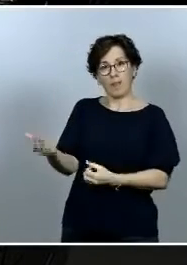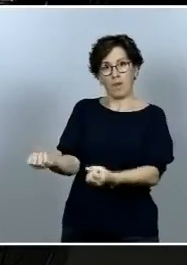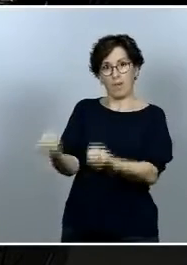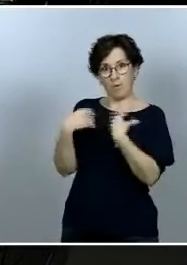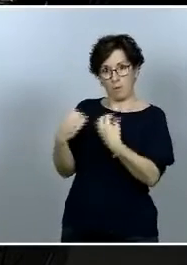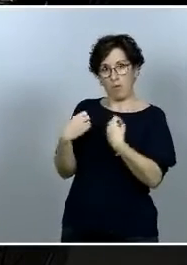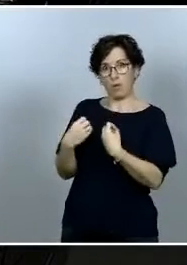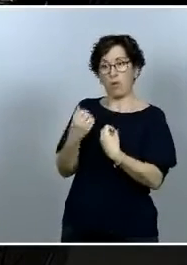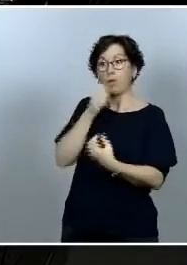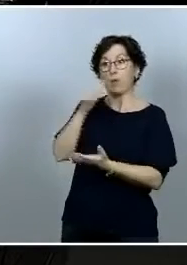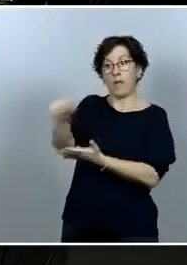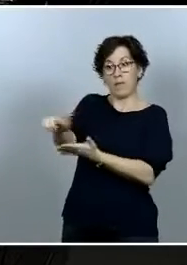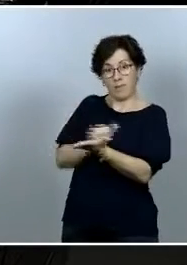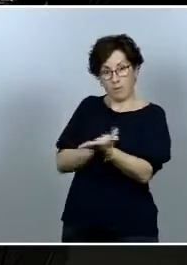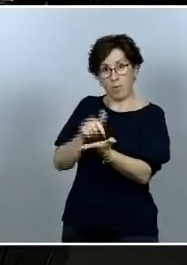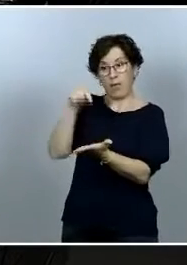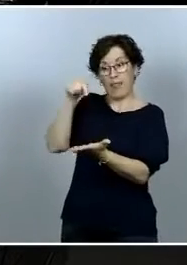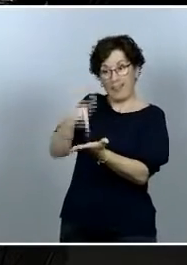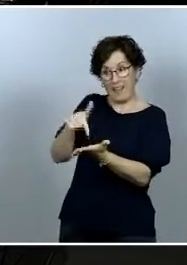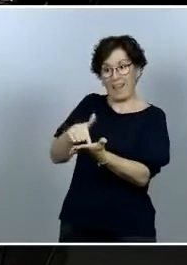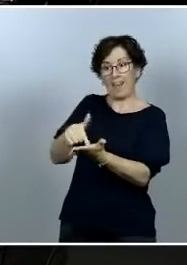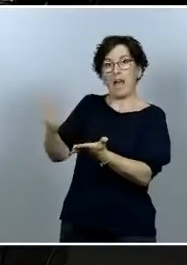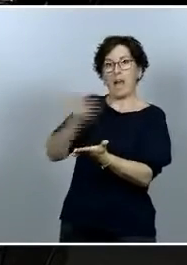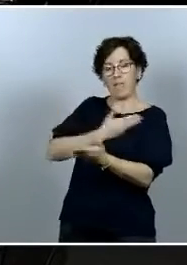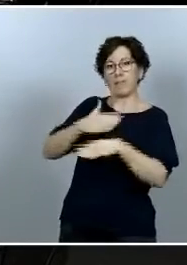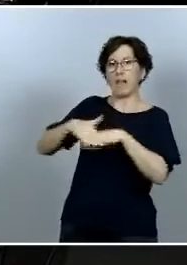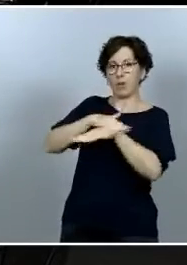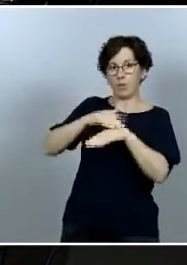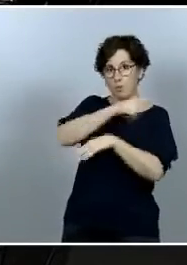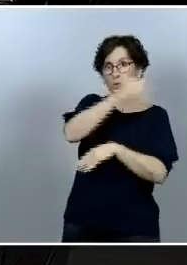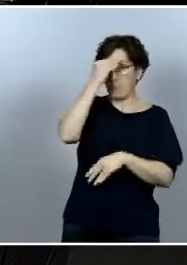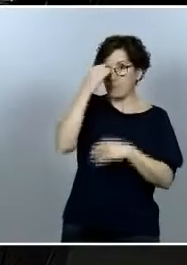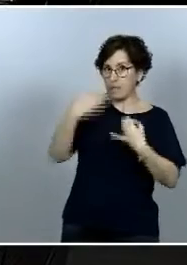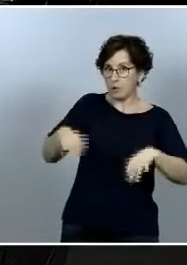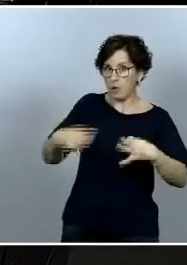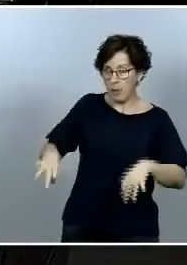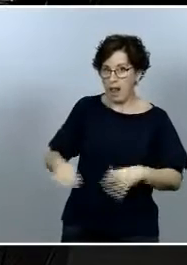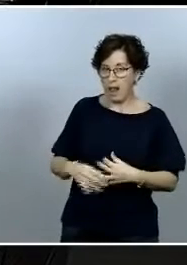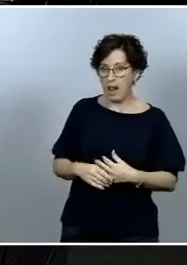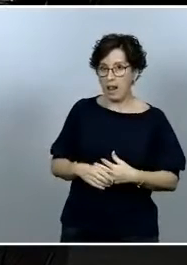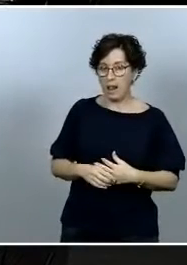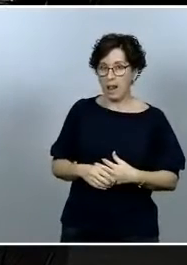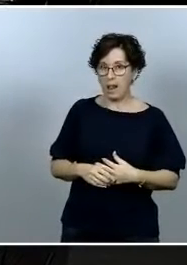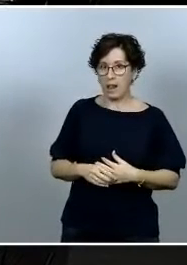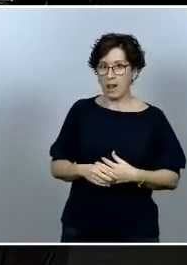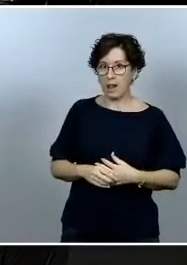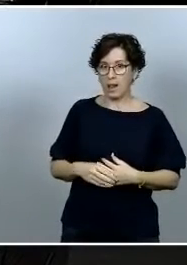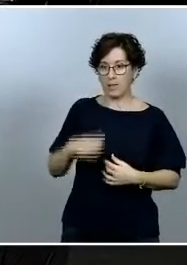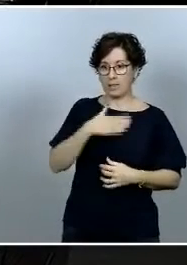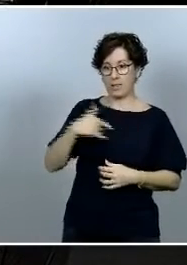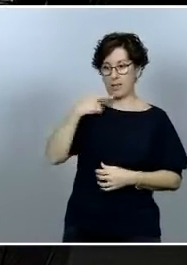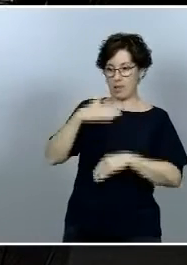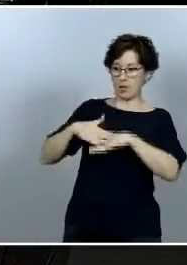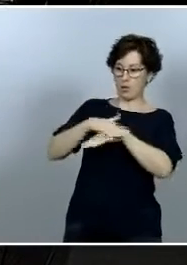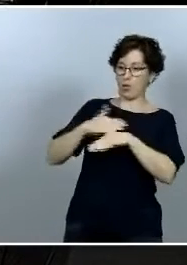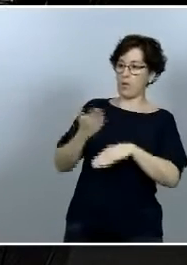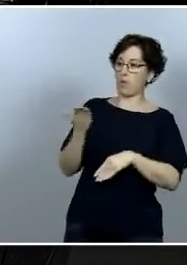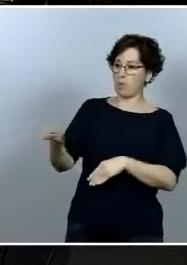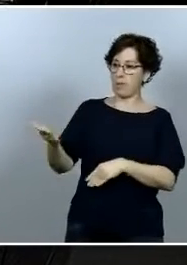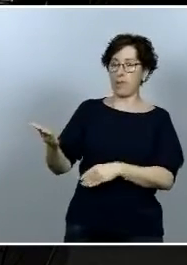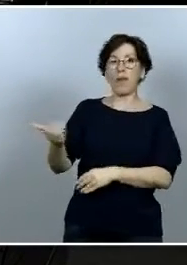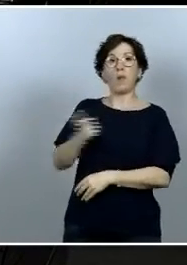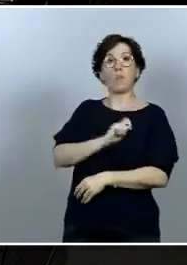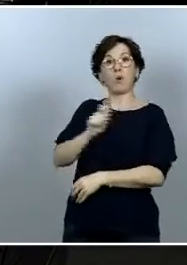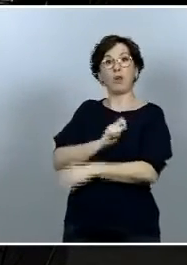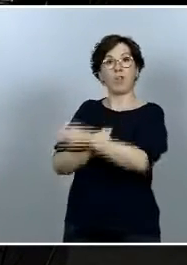al propio gobierno si consideran que eso es normal es decir si es normal que una autoridad del gobierno pida información a la policía judicial en este caso